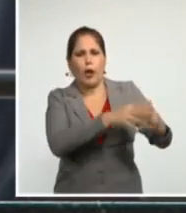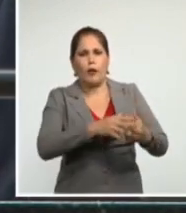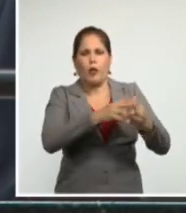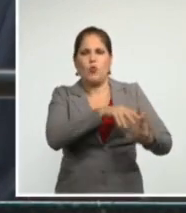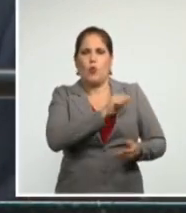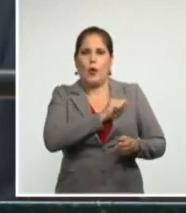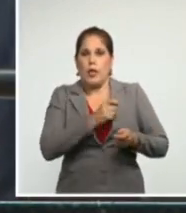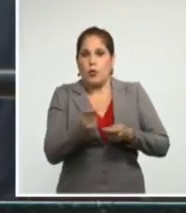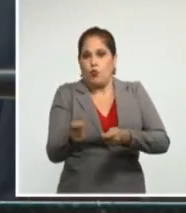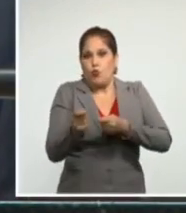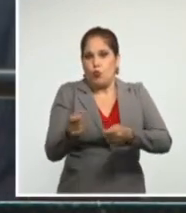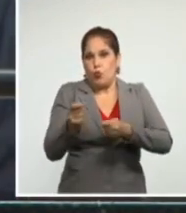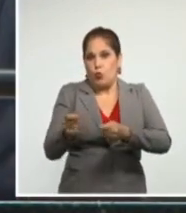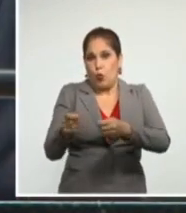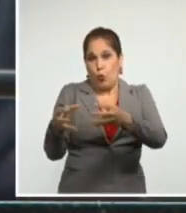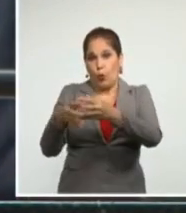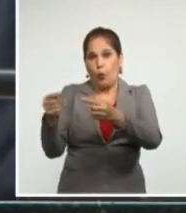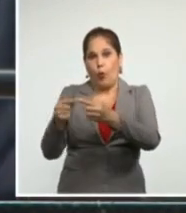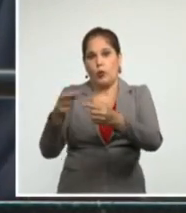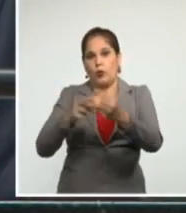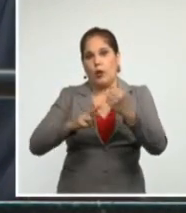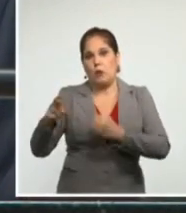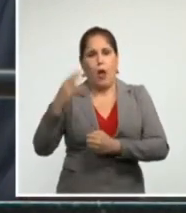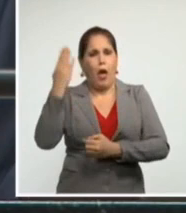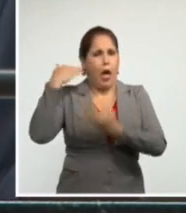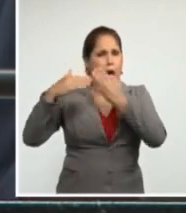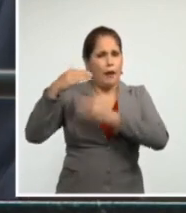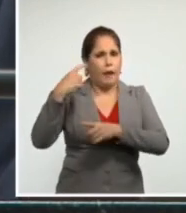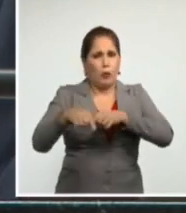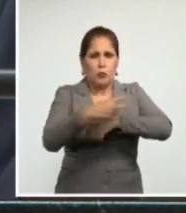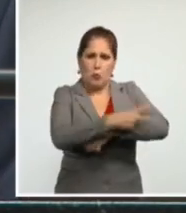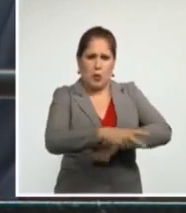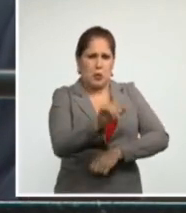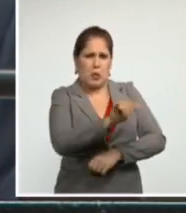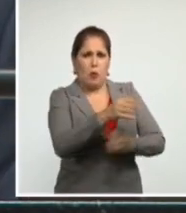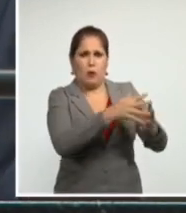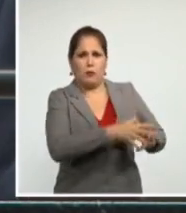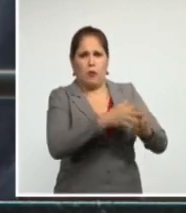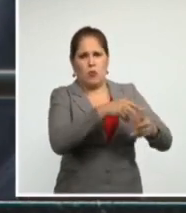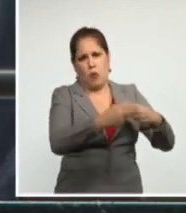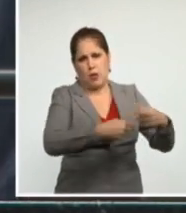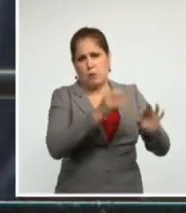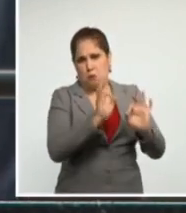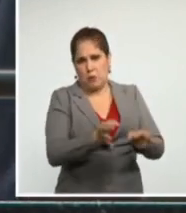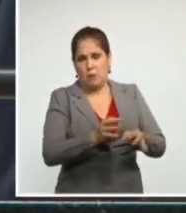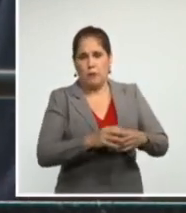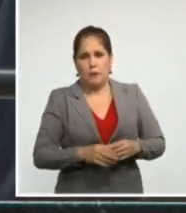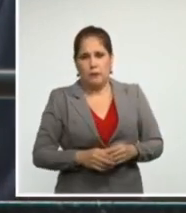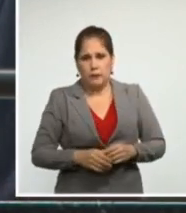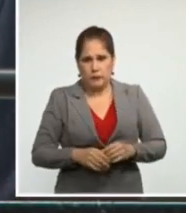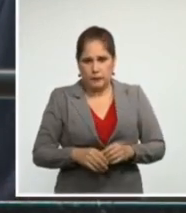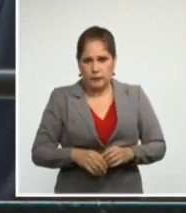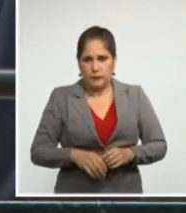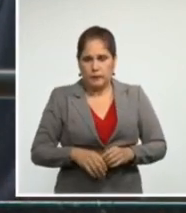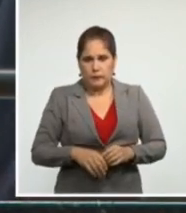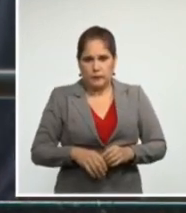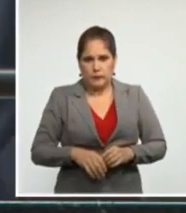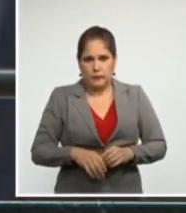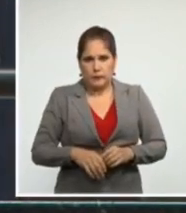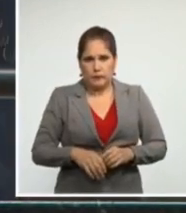ya utilizada contra otros países con consecuencias desastrosas.